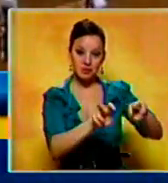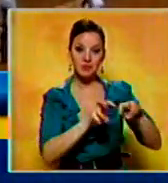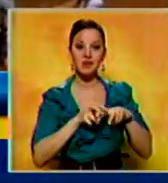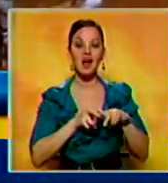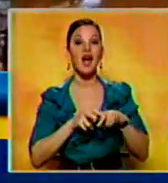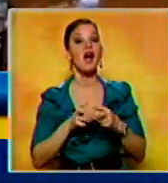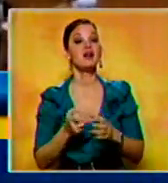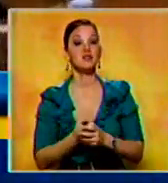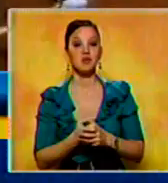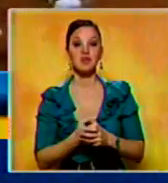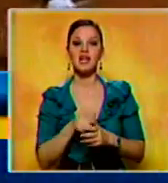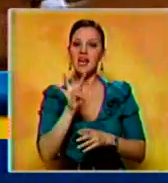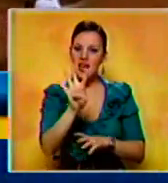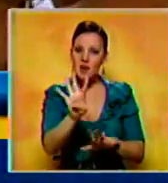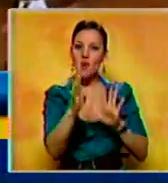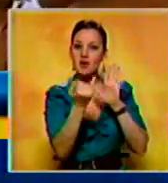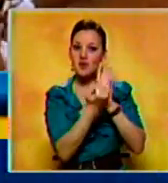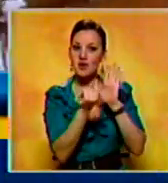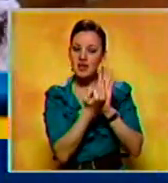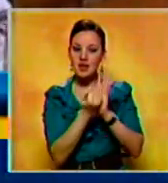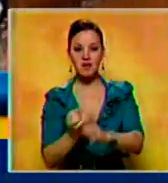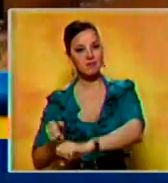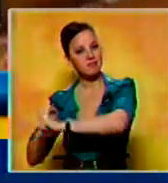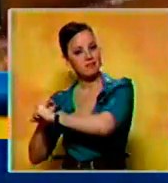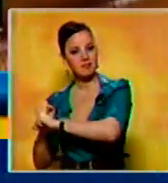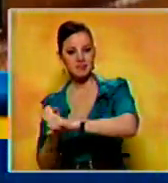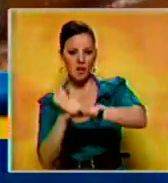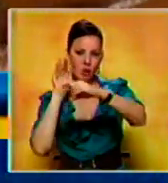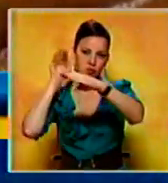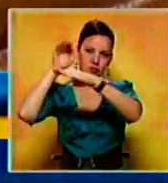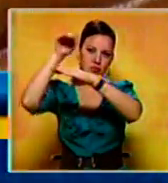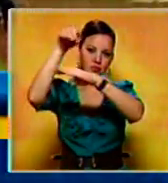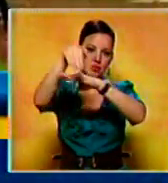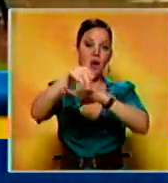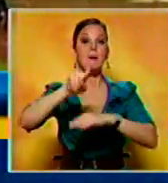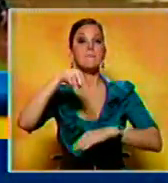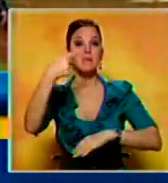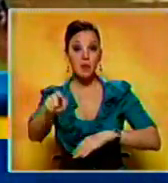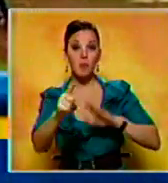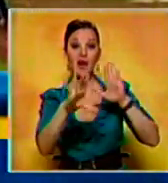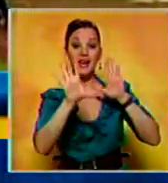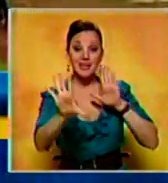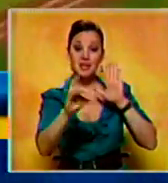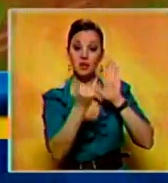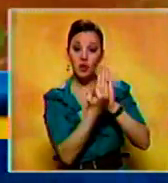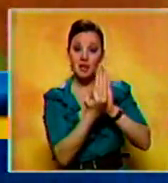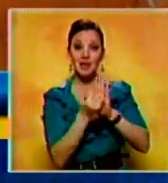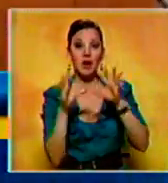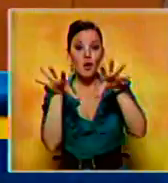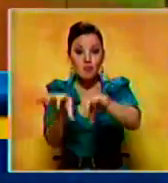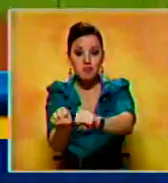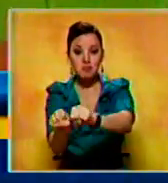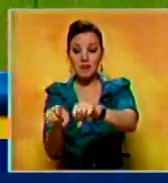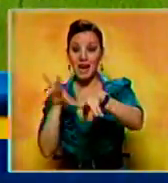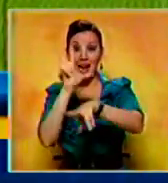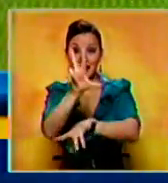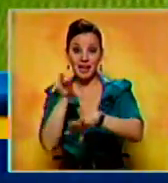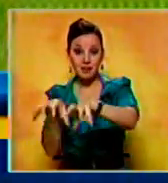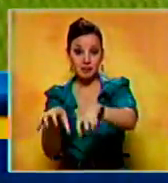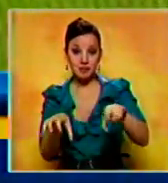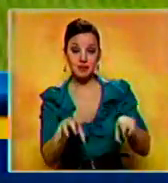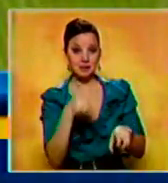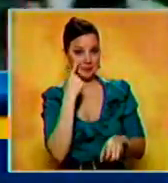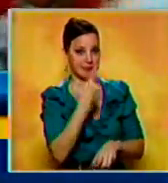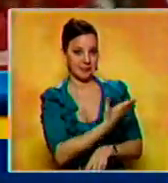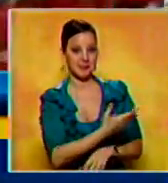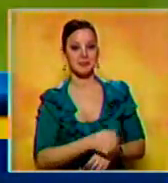adelante en el cuarto episodio con un honrón solitario de Félix Pérez. Ya en el quinto, con las bases llenas, el propio Pérez se conectaría sencillo